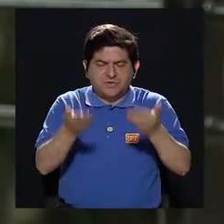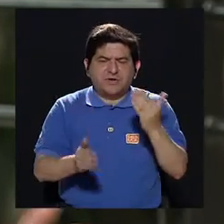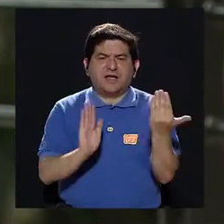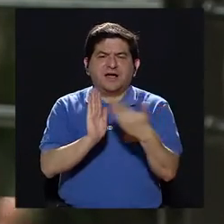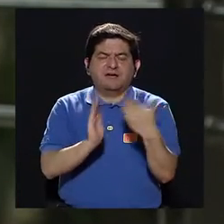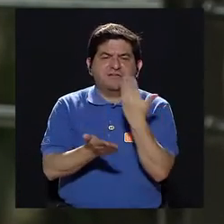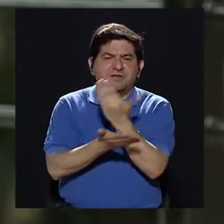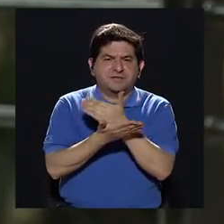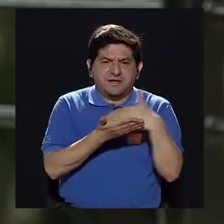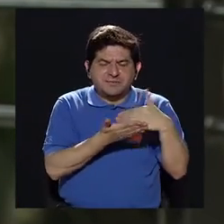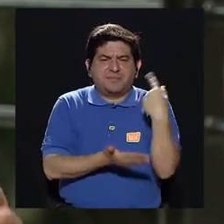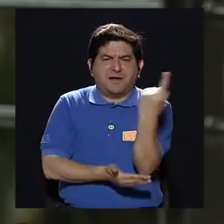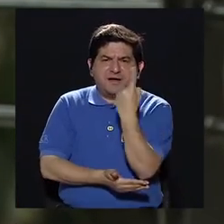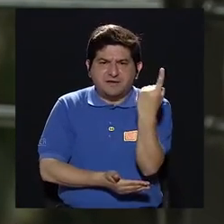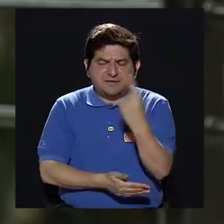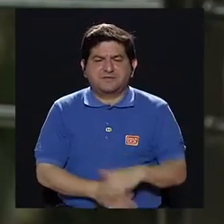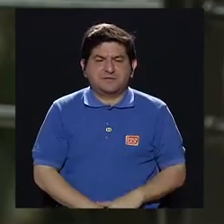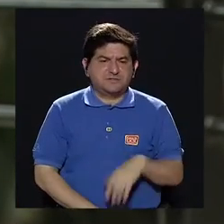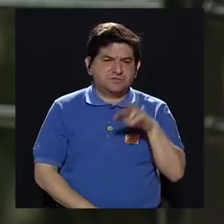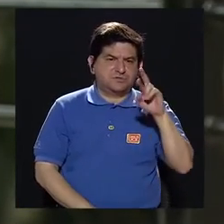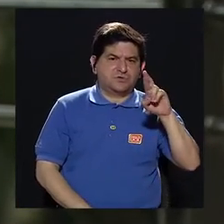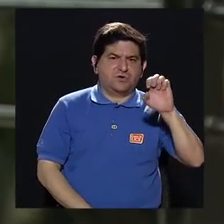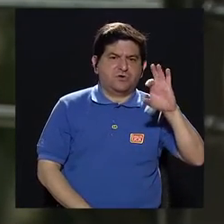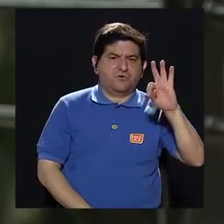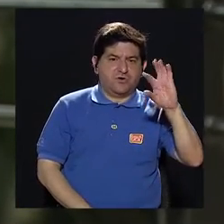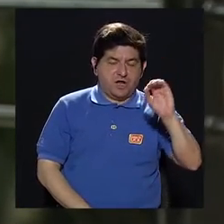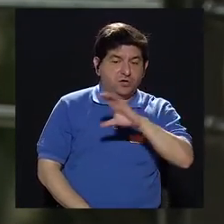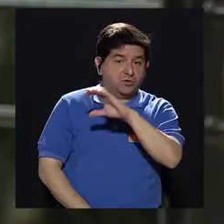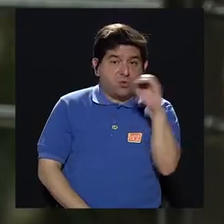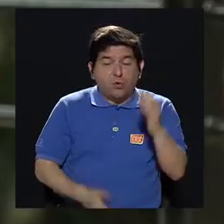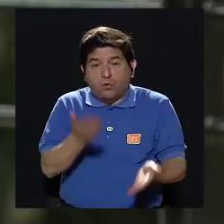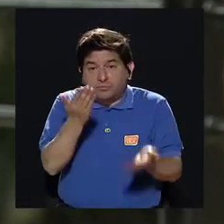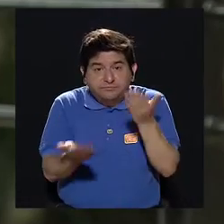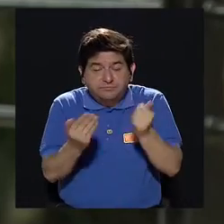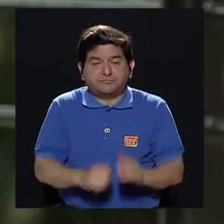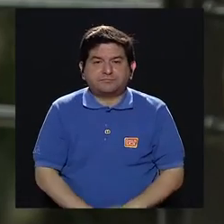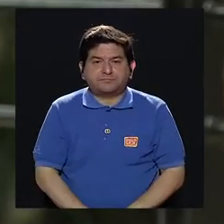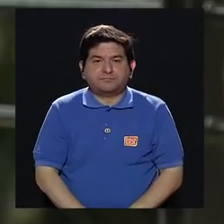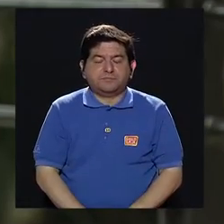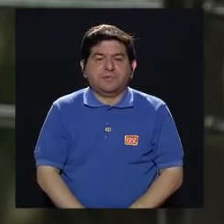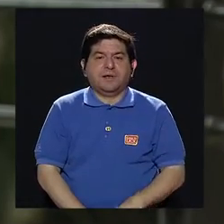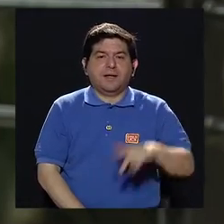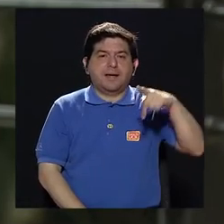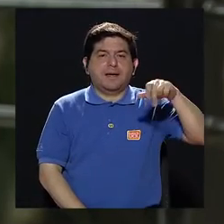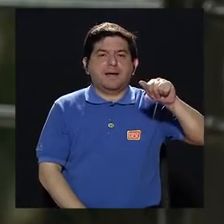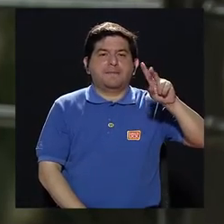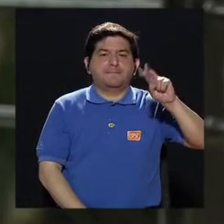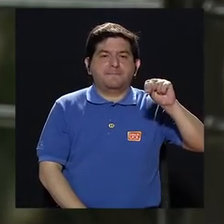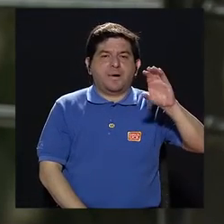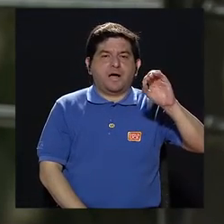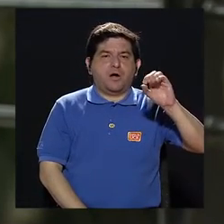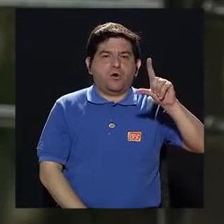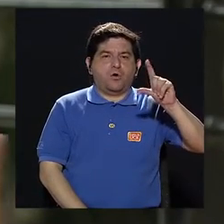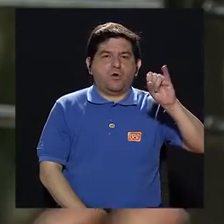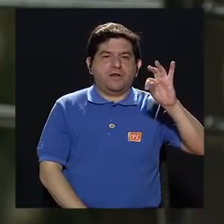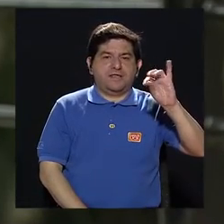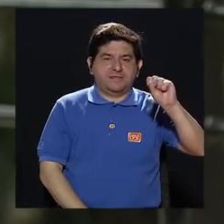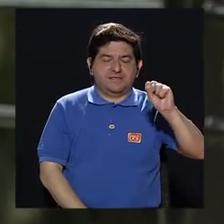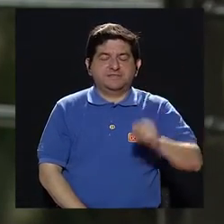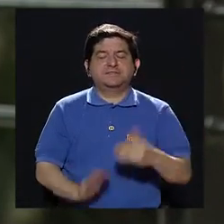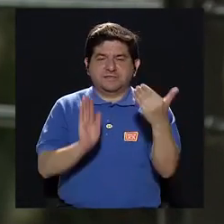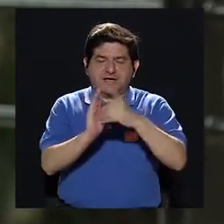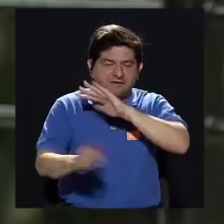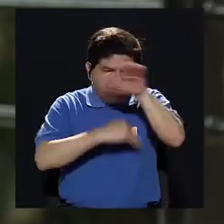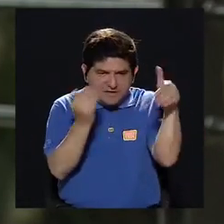solamente se afecta cierto porcentaje del recto o puede llegar a tener una pancolitis que es una afectación